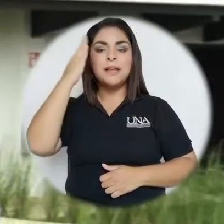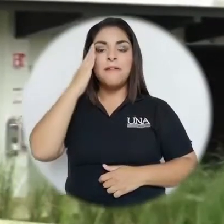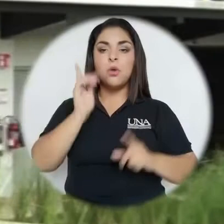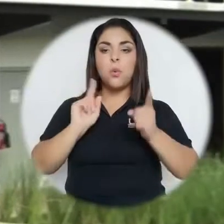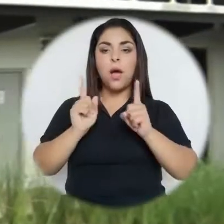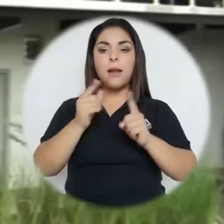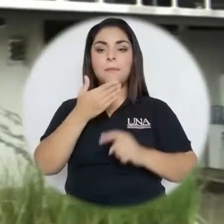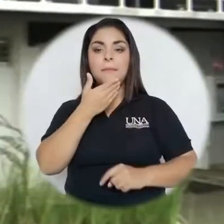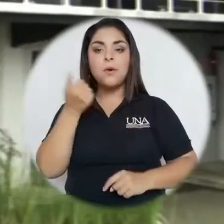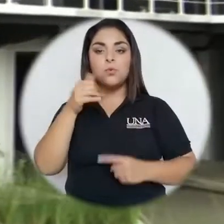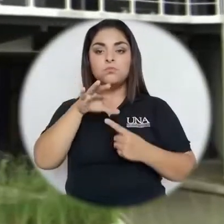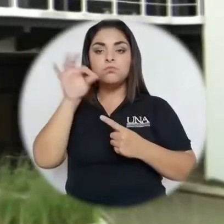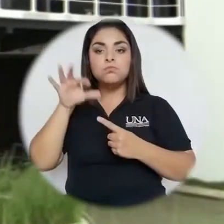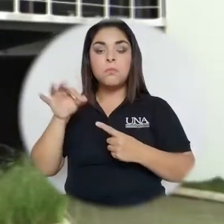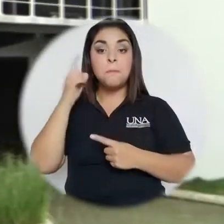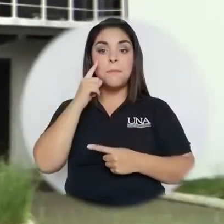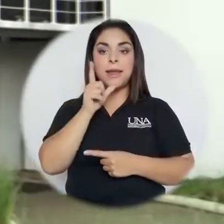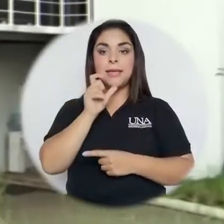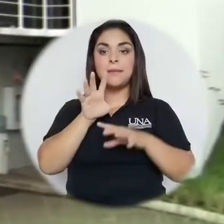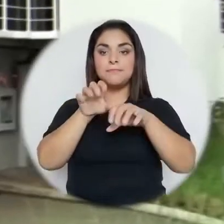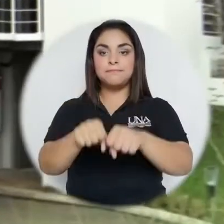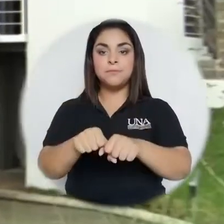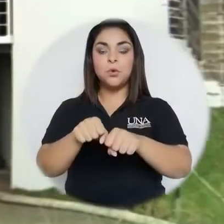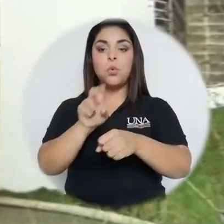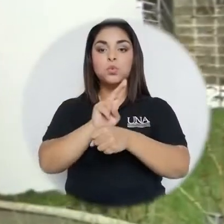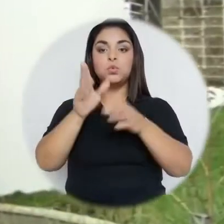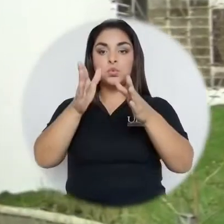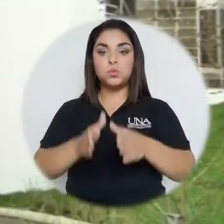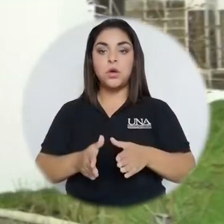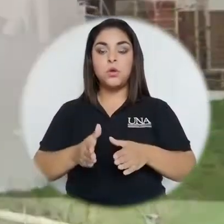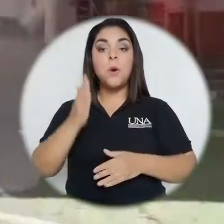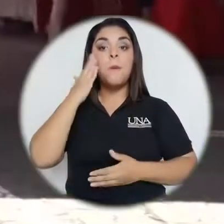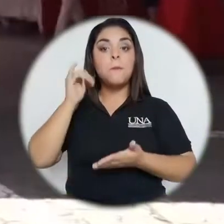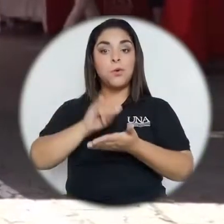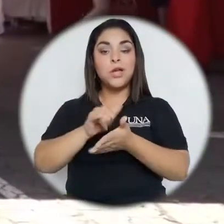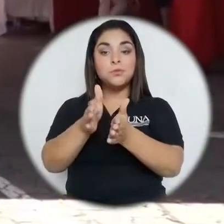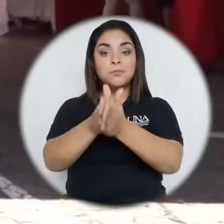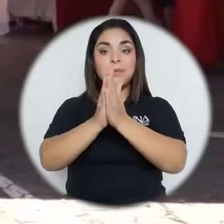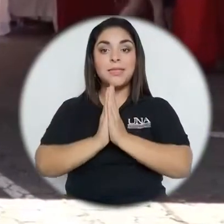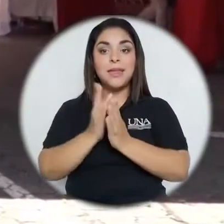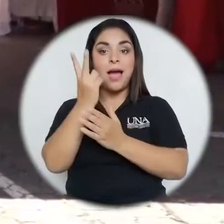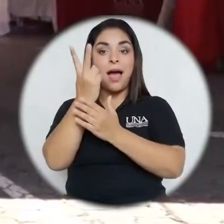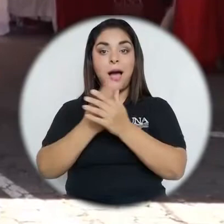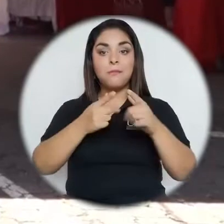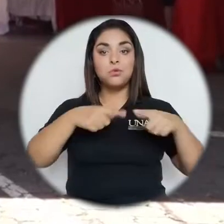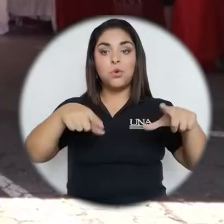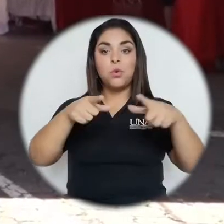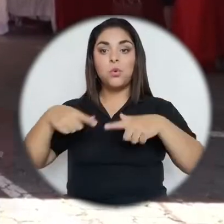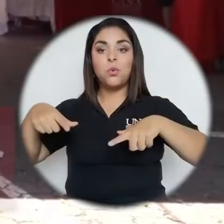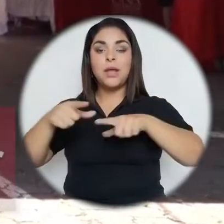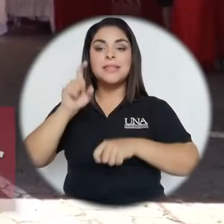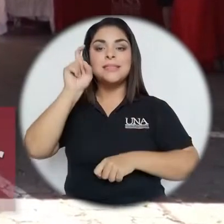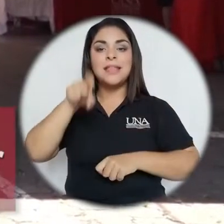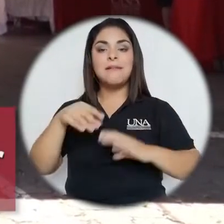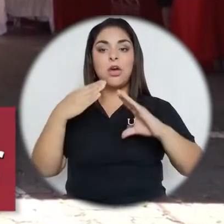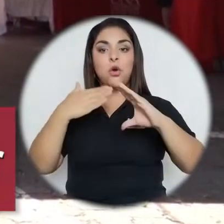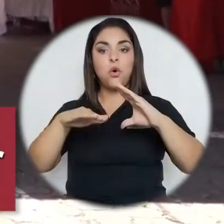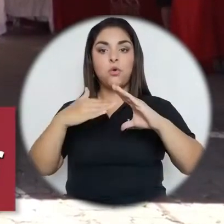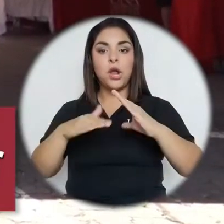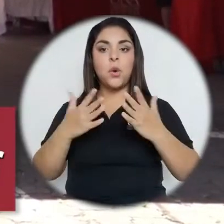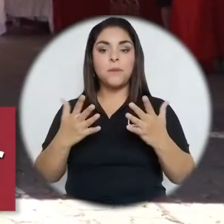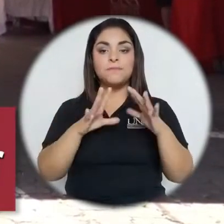mejor opción para el usuario, por lo que las solicitudes para el uso de ambos espacios se deben realizar al correo